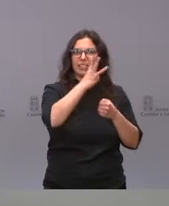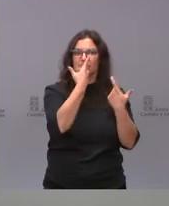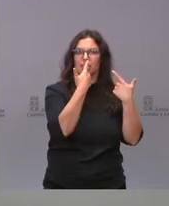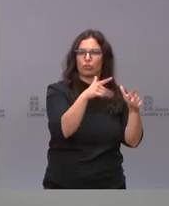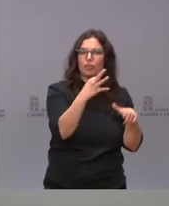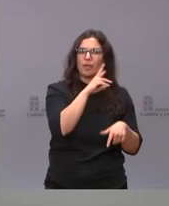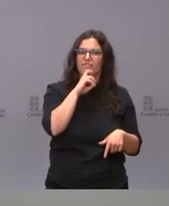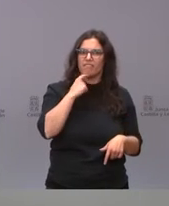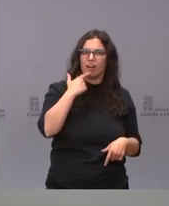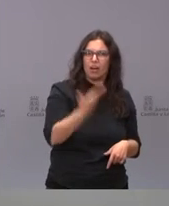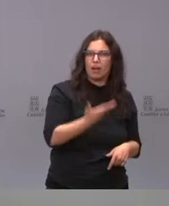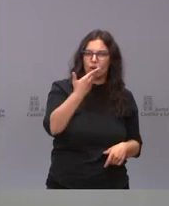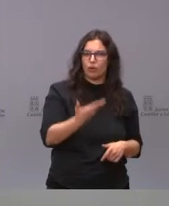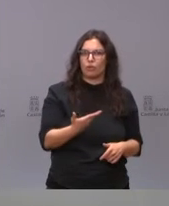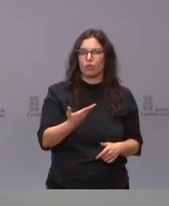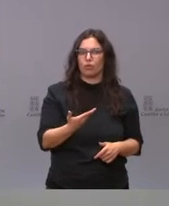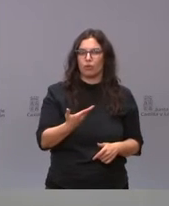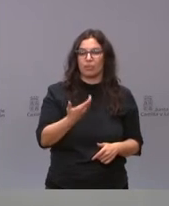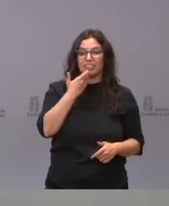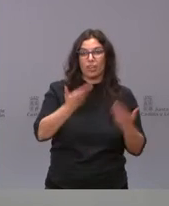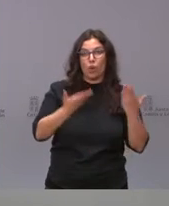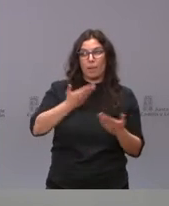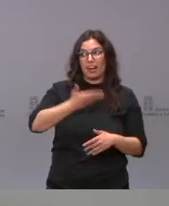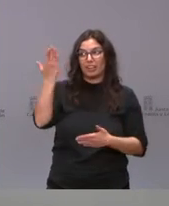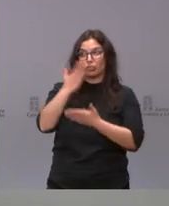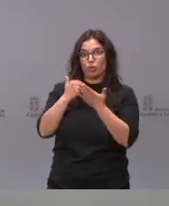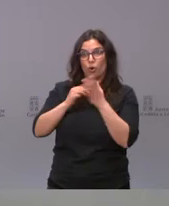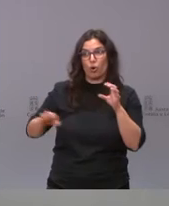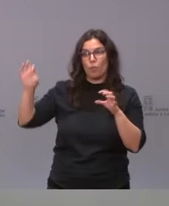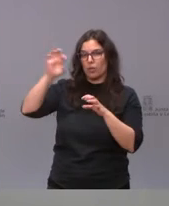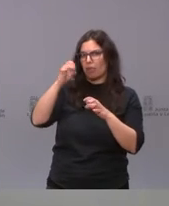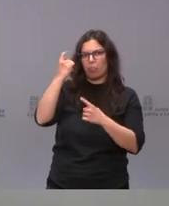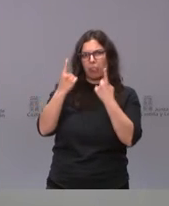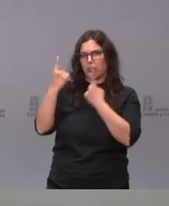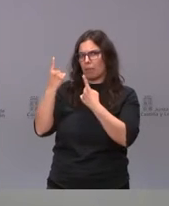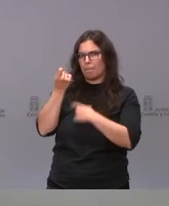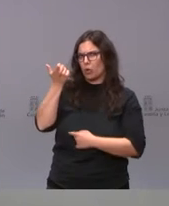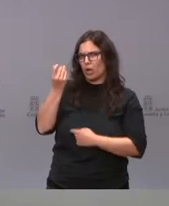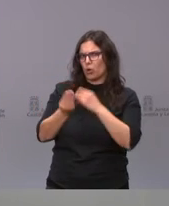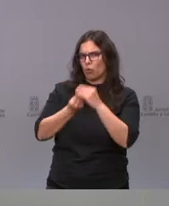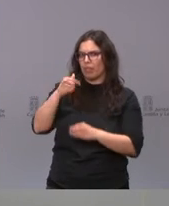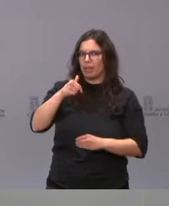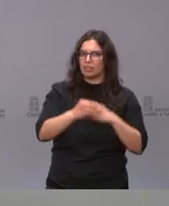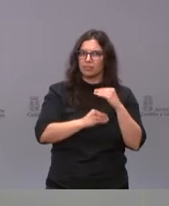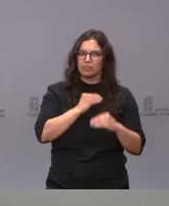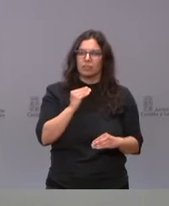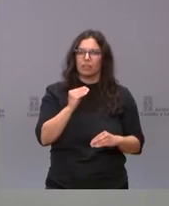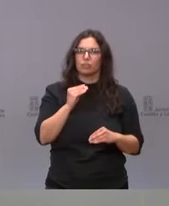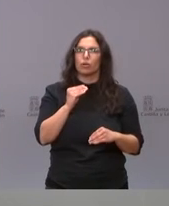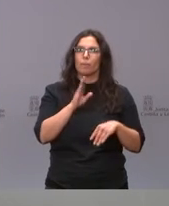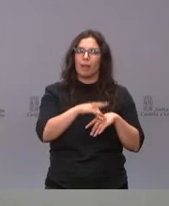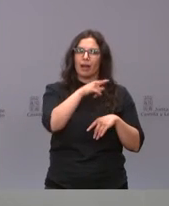que es de las pocas comunidades que lo han hecho en España en la participación de los fondos